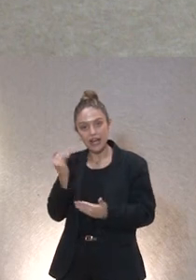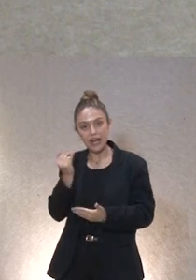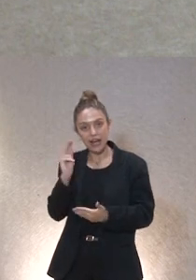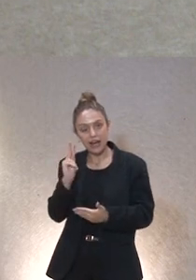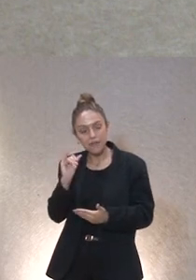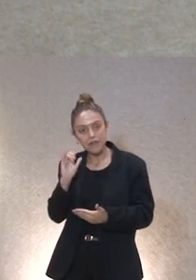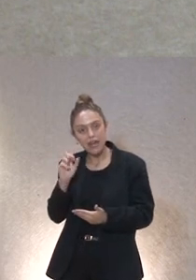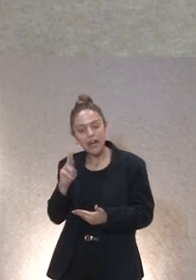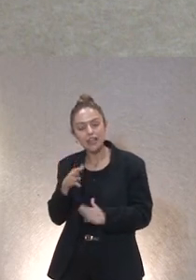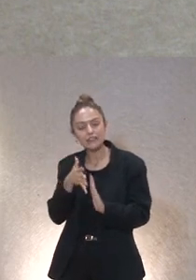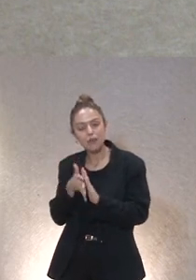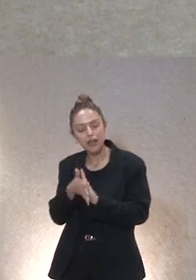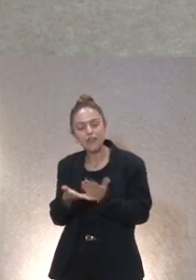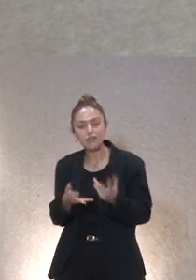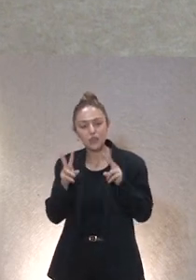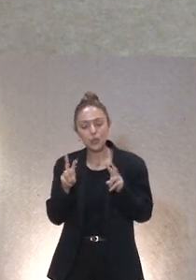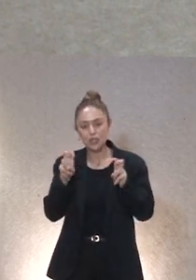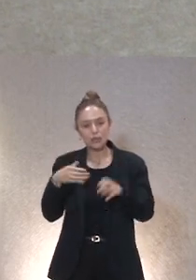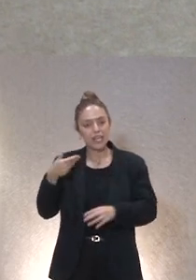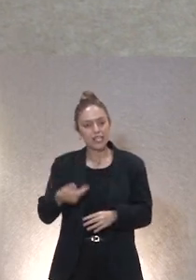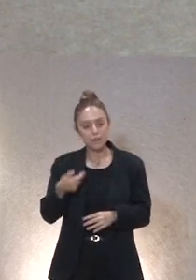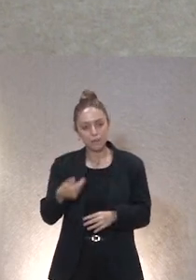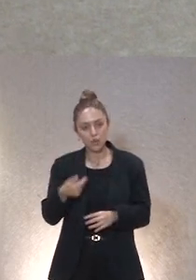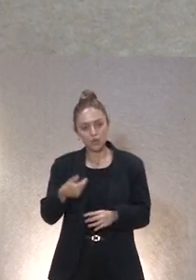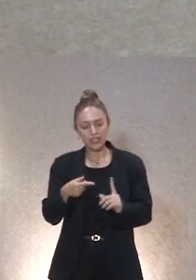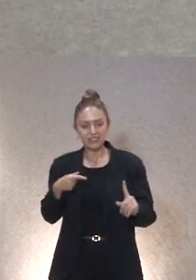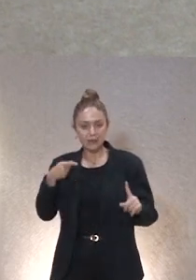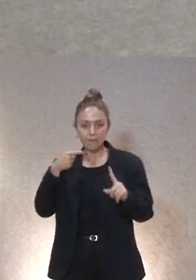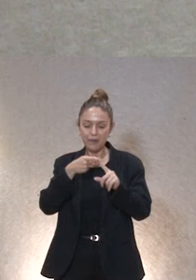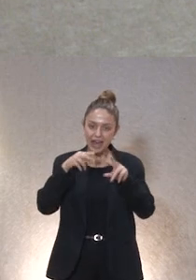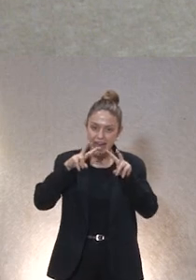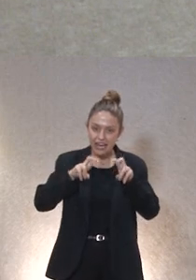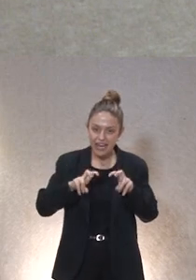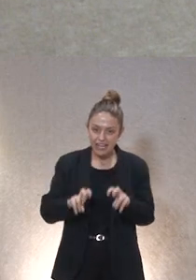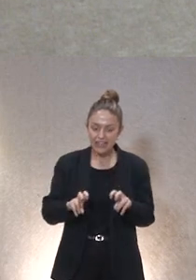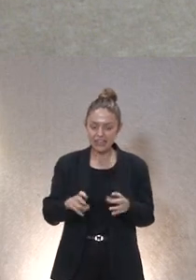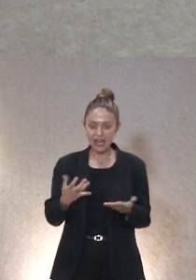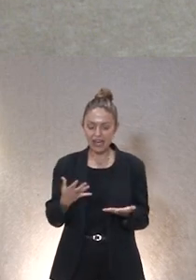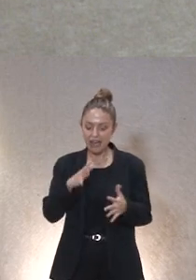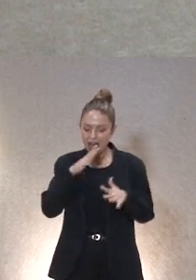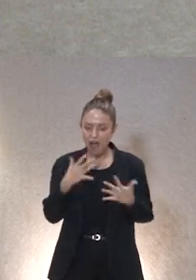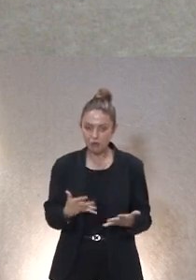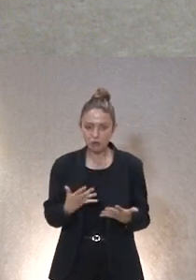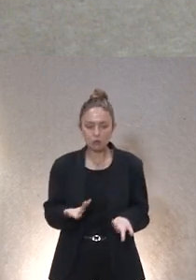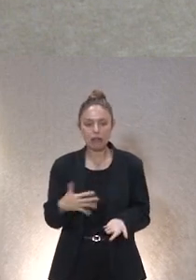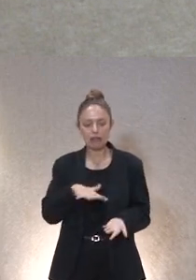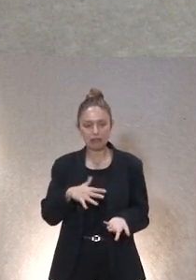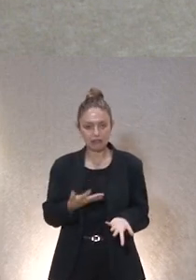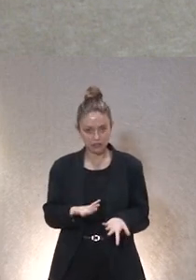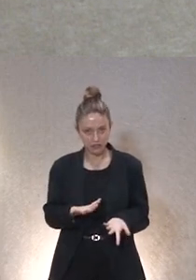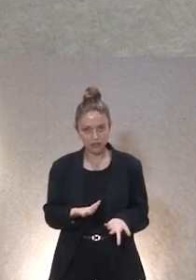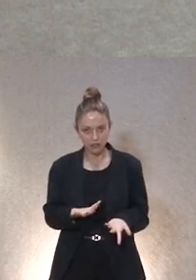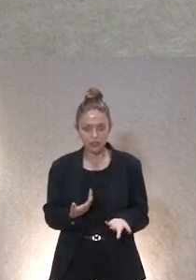un elemento sustancial para entrar a analizar en qué punto y en qué nivel estamos o están